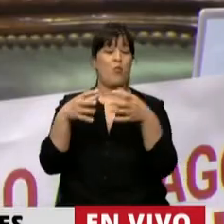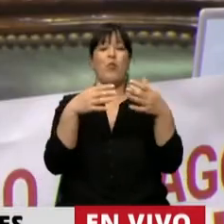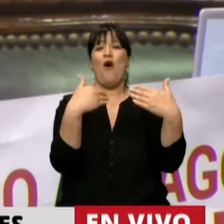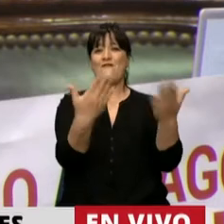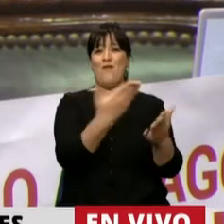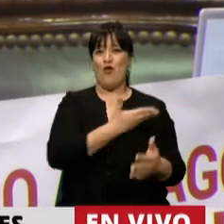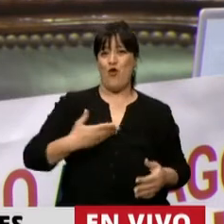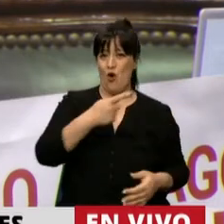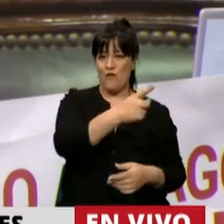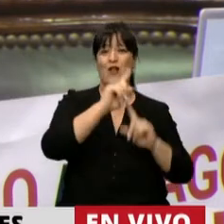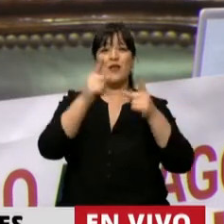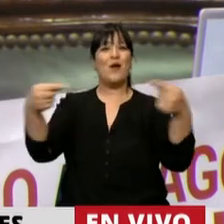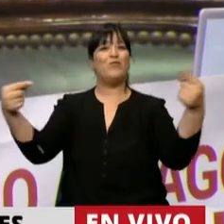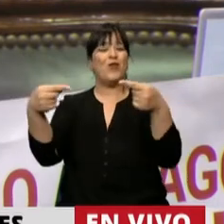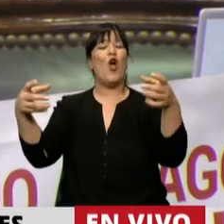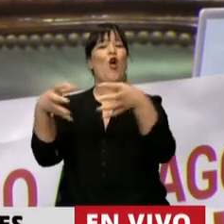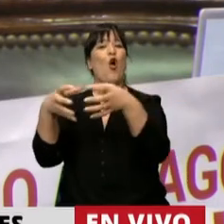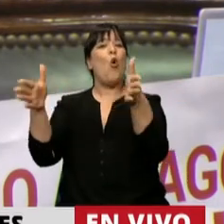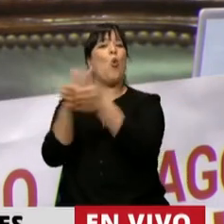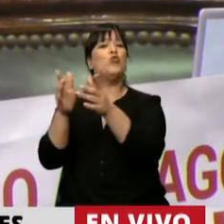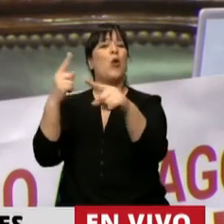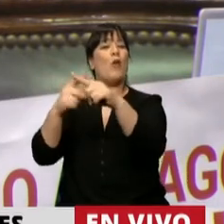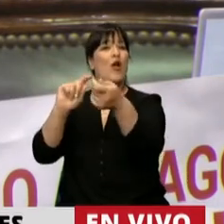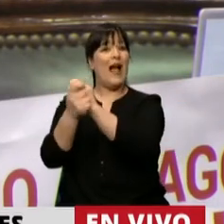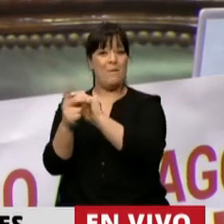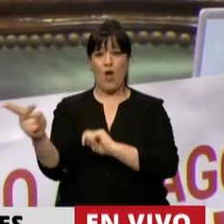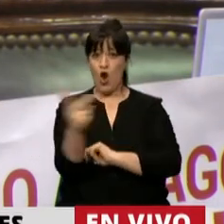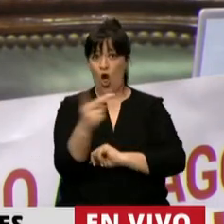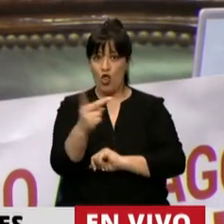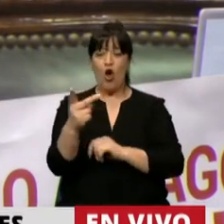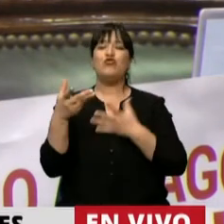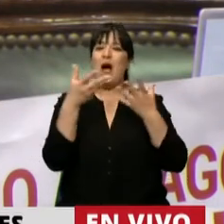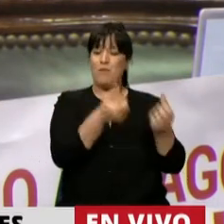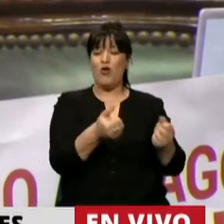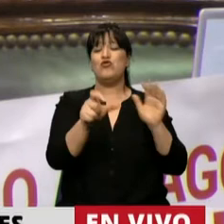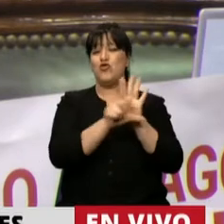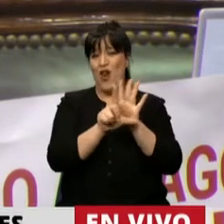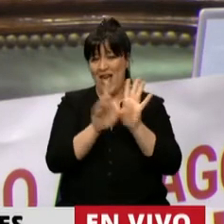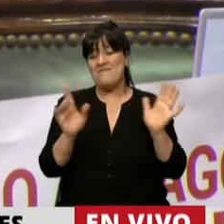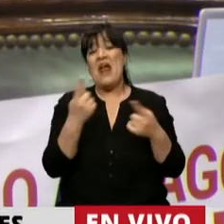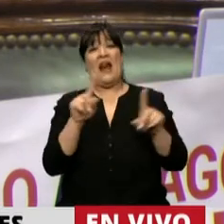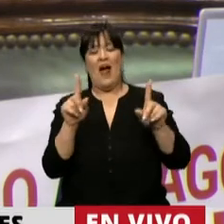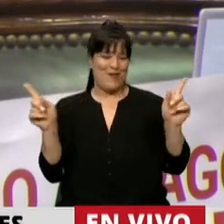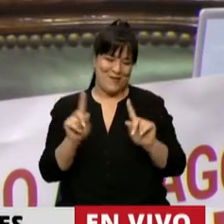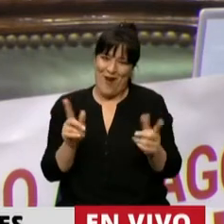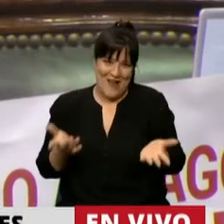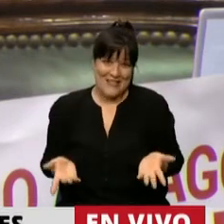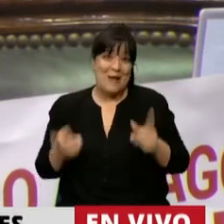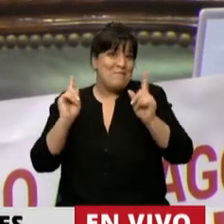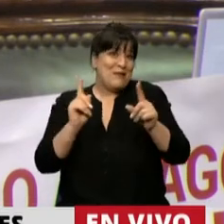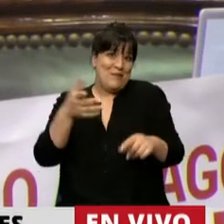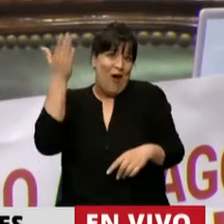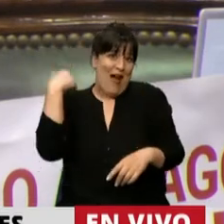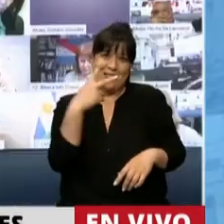oficialismo como de la oposición de Juntos por el Cambio apoyen esta ley. Son los mismos bloques que se